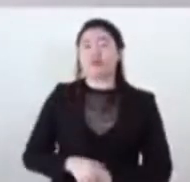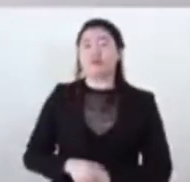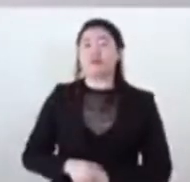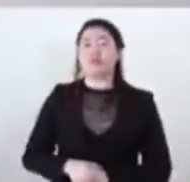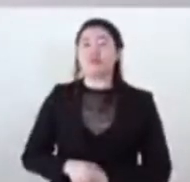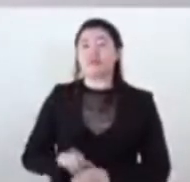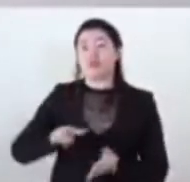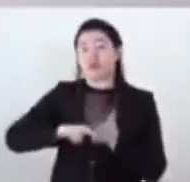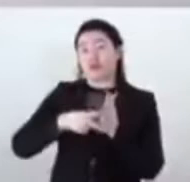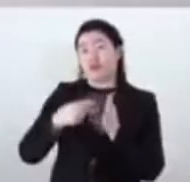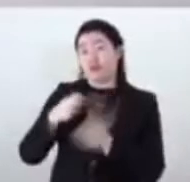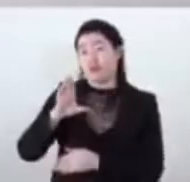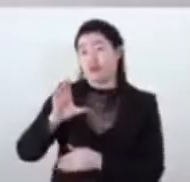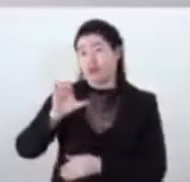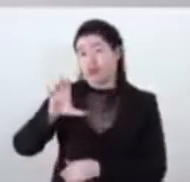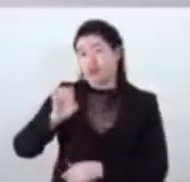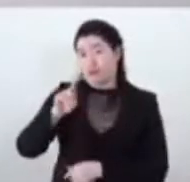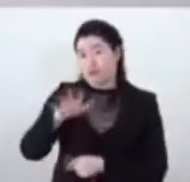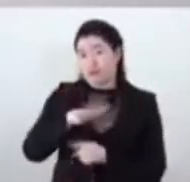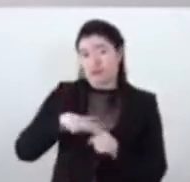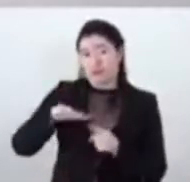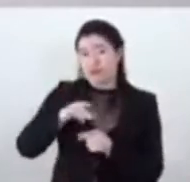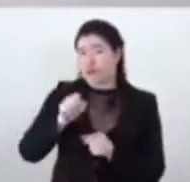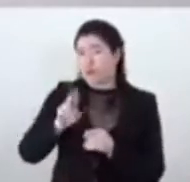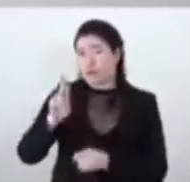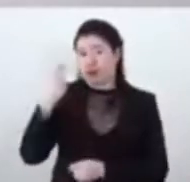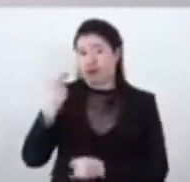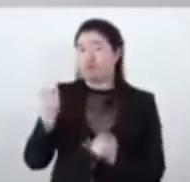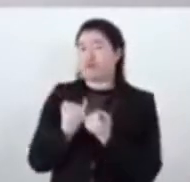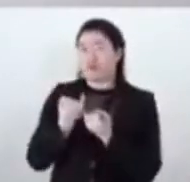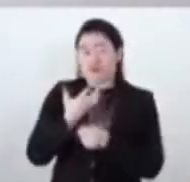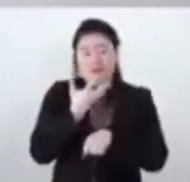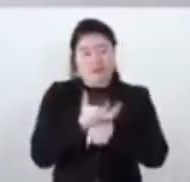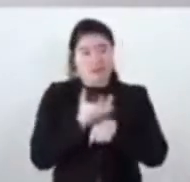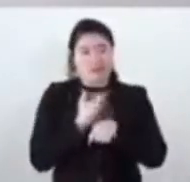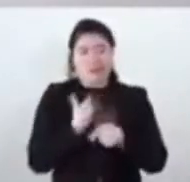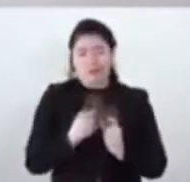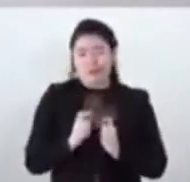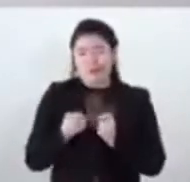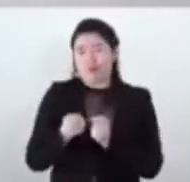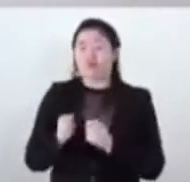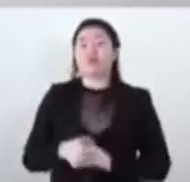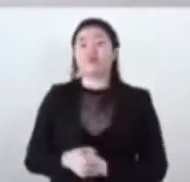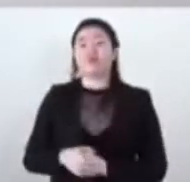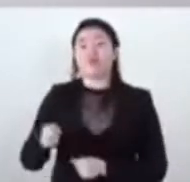y doctor en ingeniería por la Universidad de California en Berkeley. Especialista